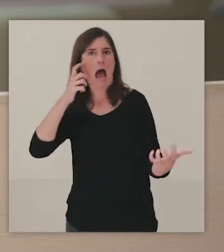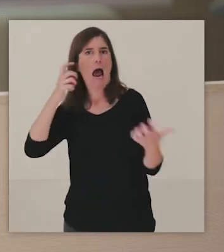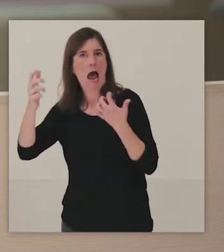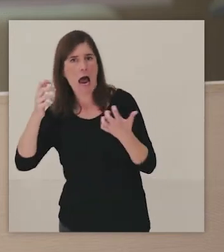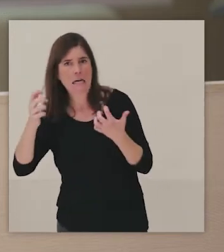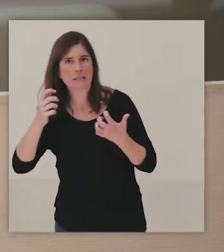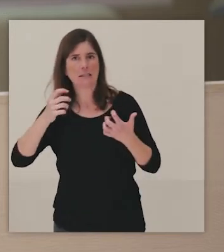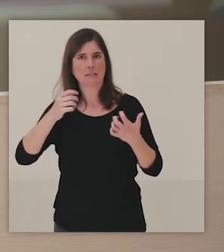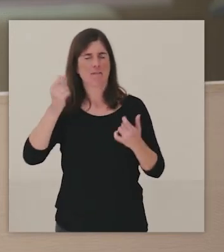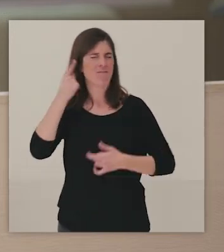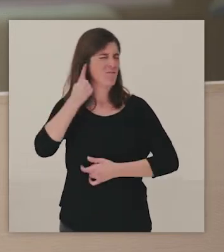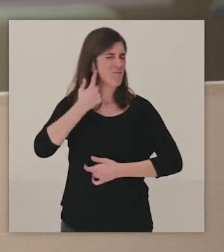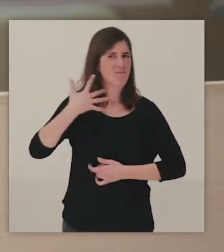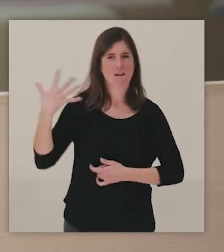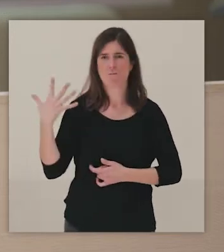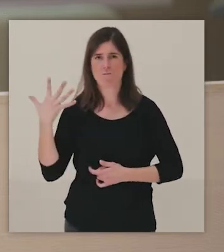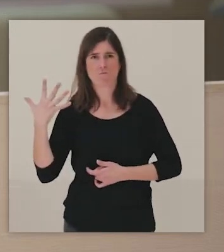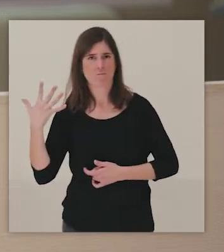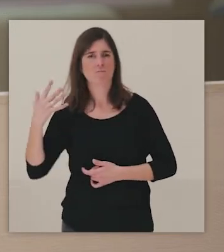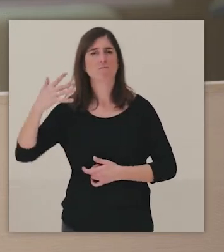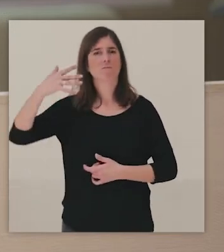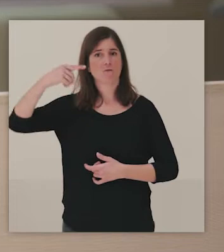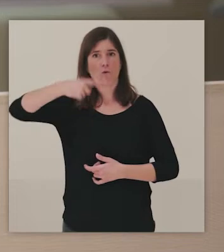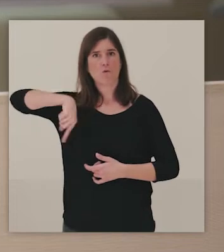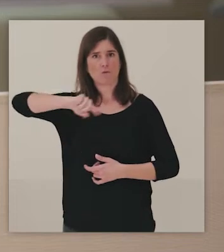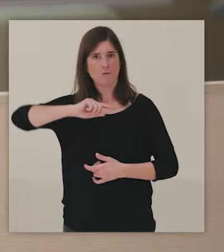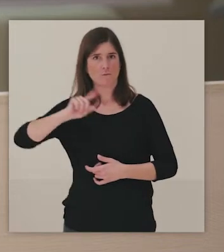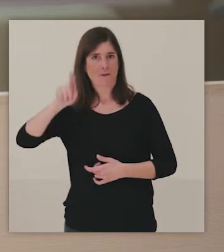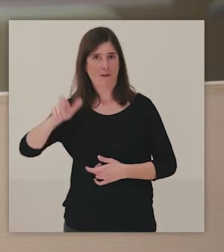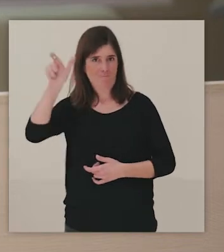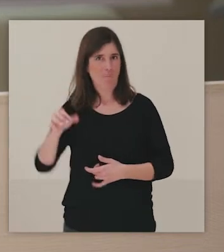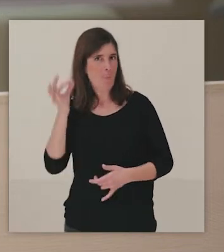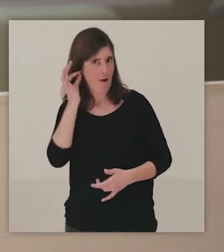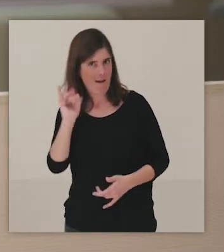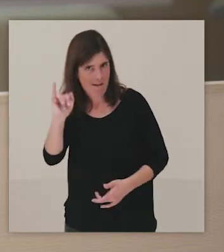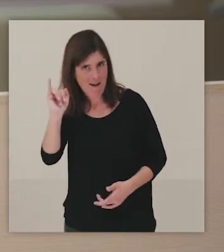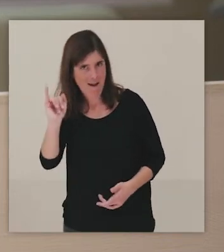pintora también importante que tenemos en las colecciones.